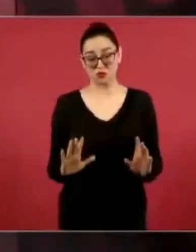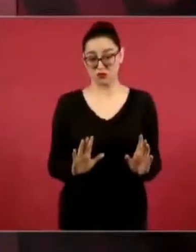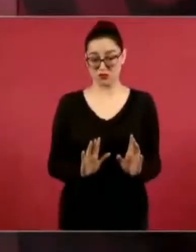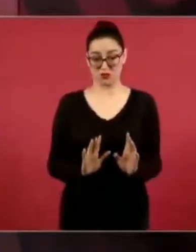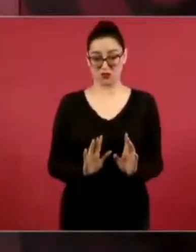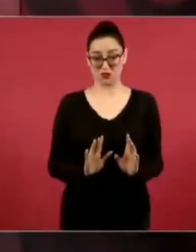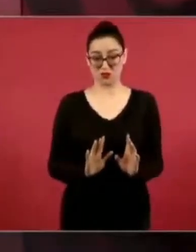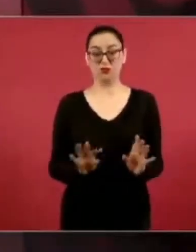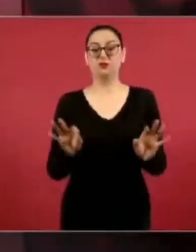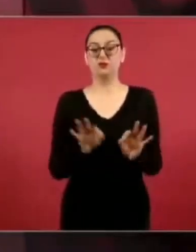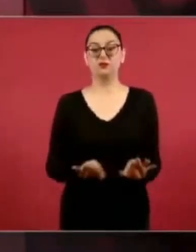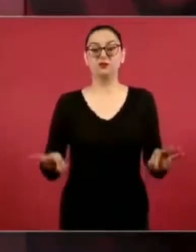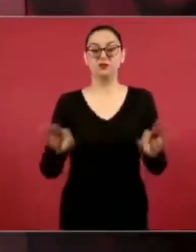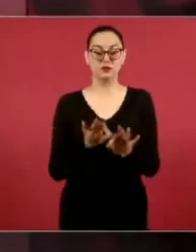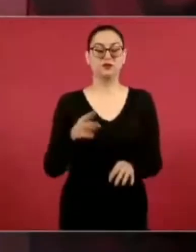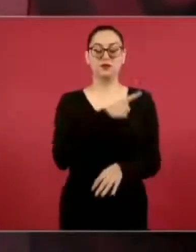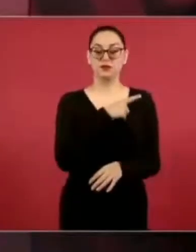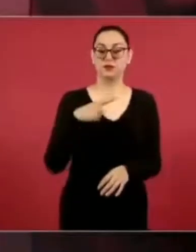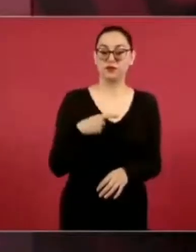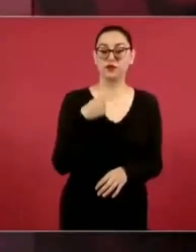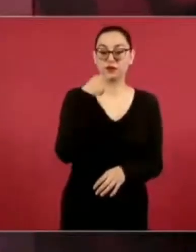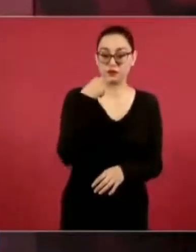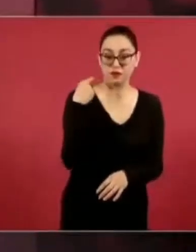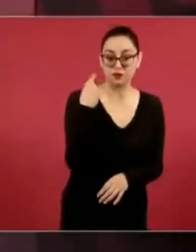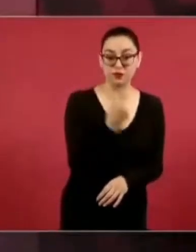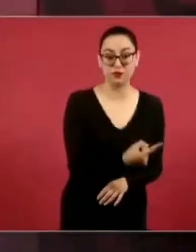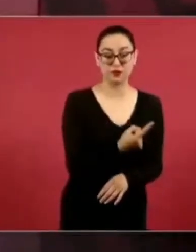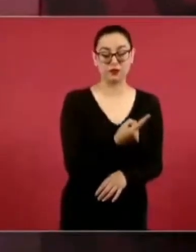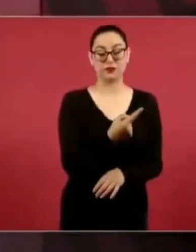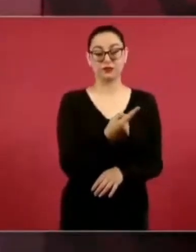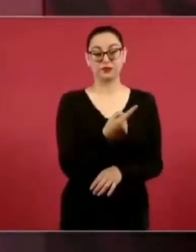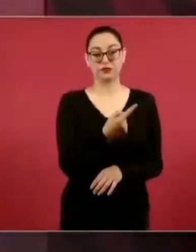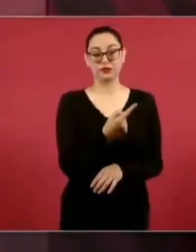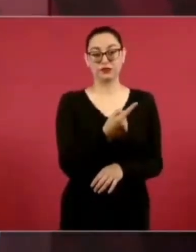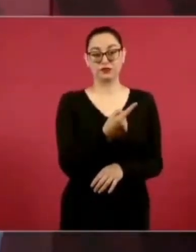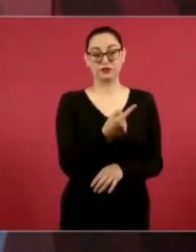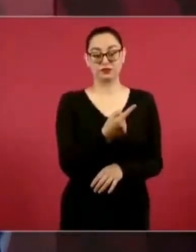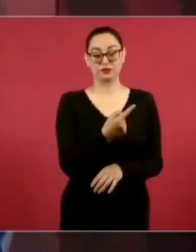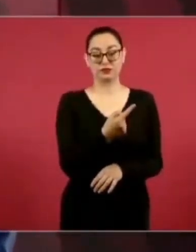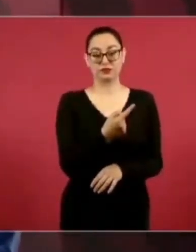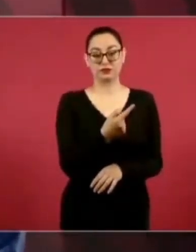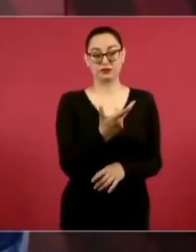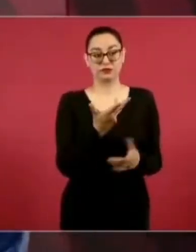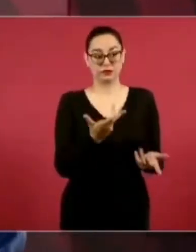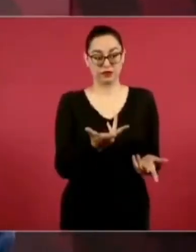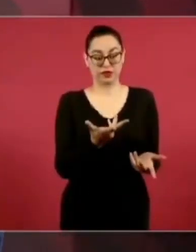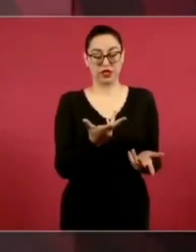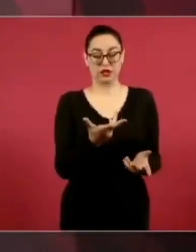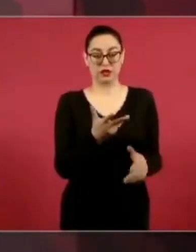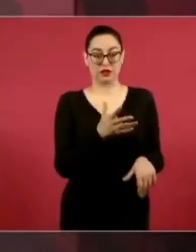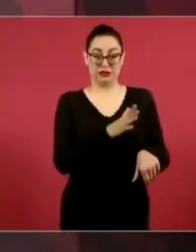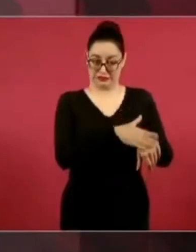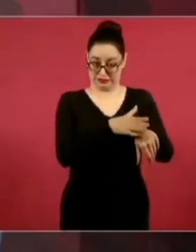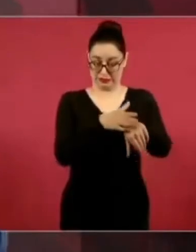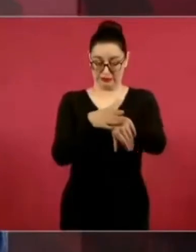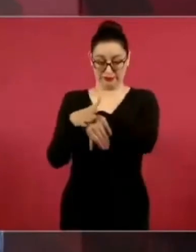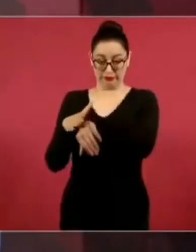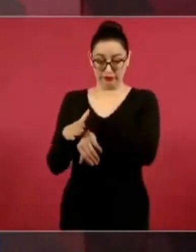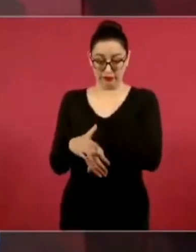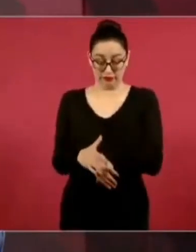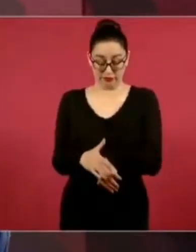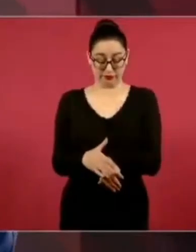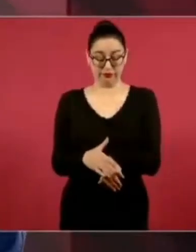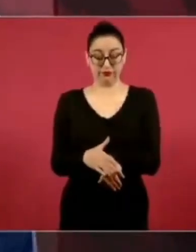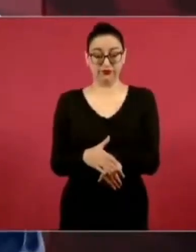nosotros, sino para los que nos están escuchando, porque no deja de